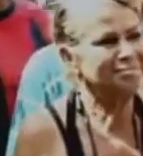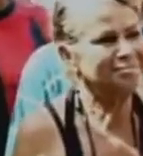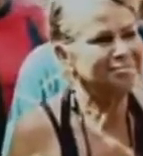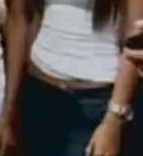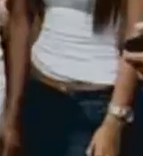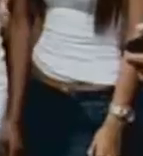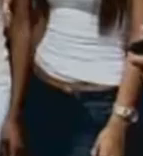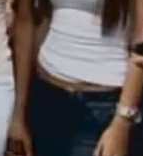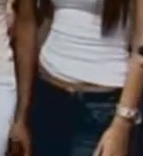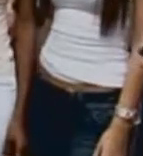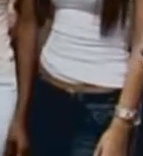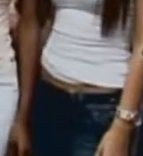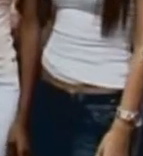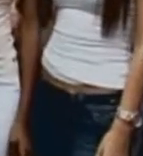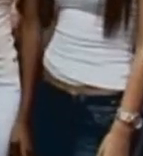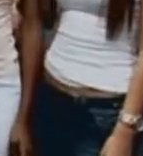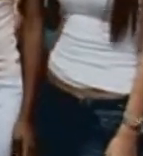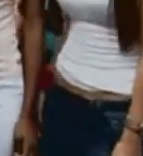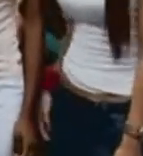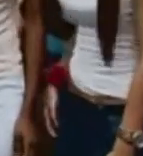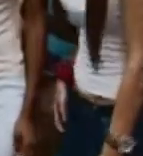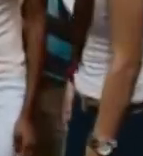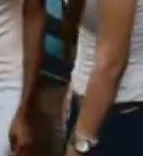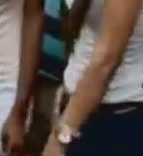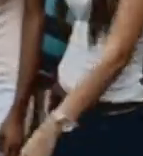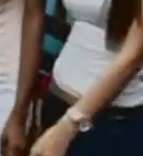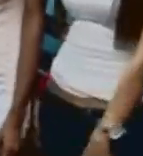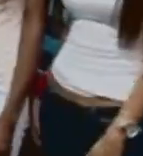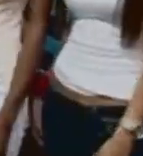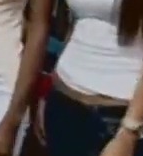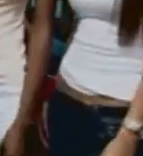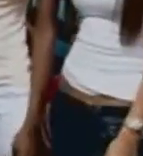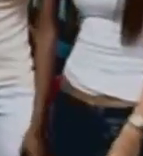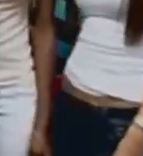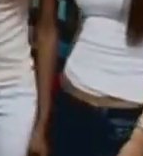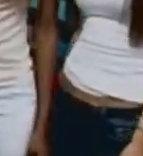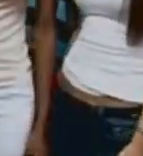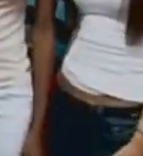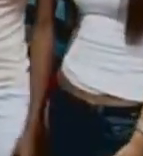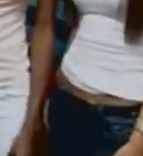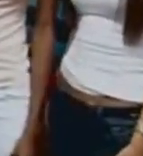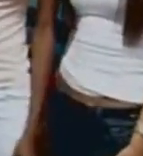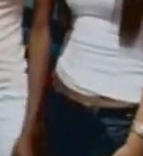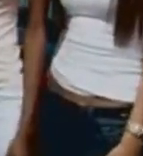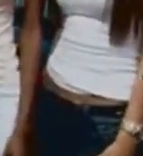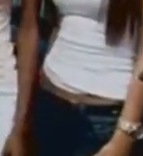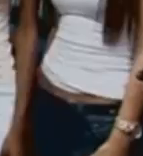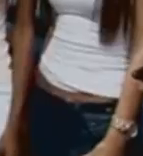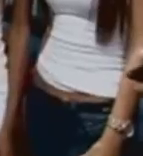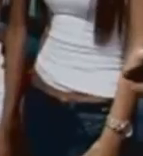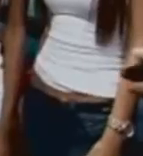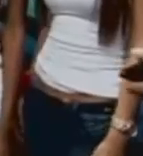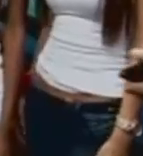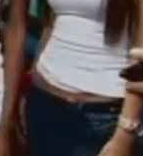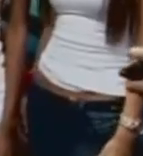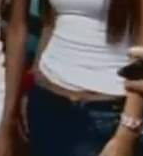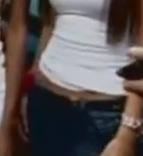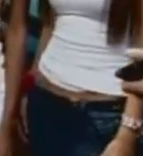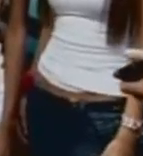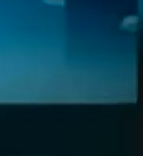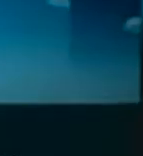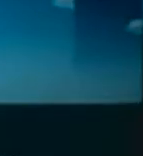Para todos Movistar presenta el nuevo prepago sin límite, la nueva forma de hablar gratis